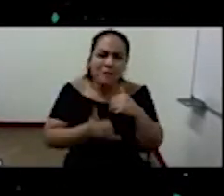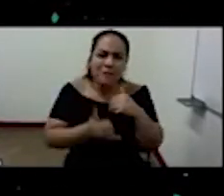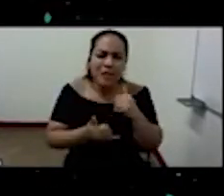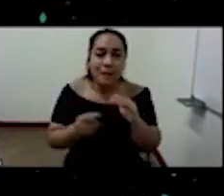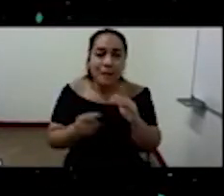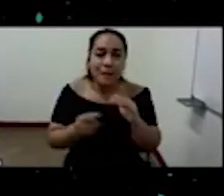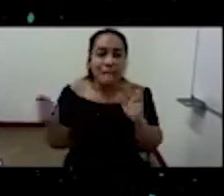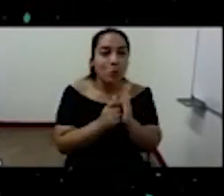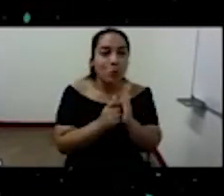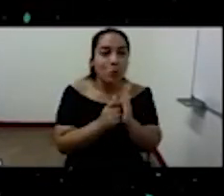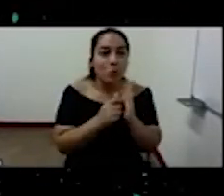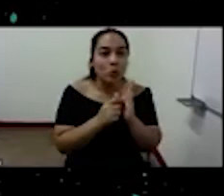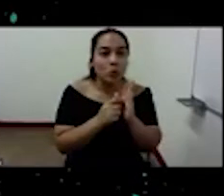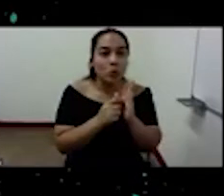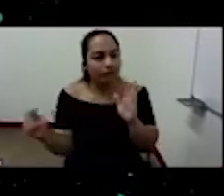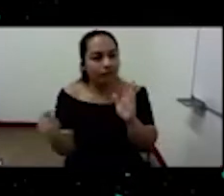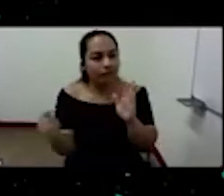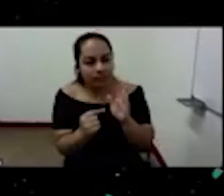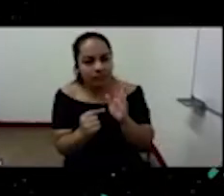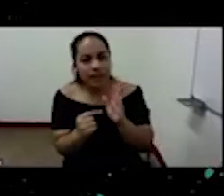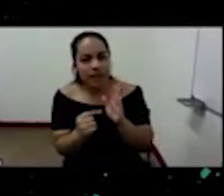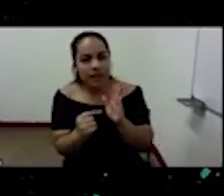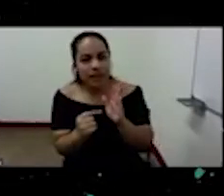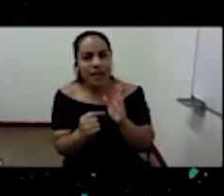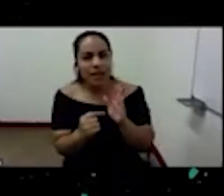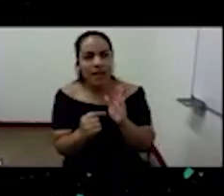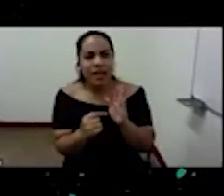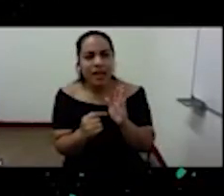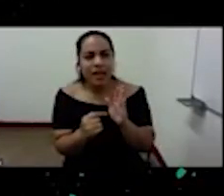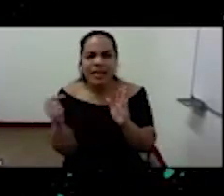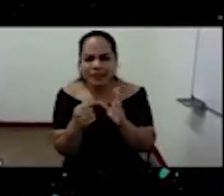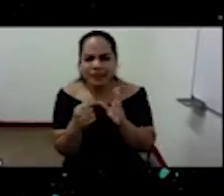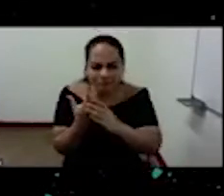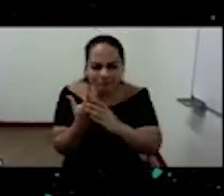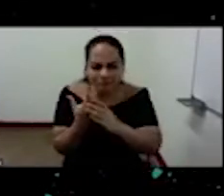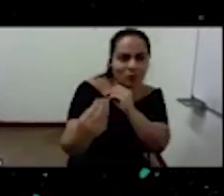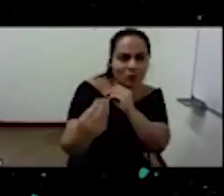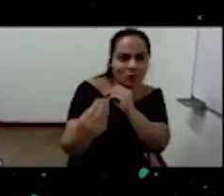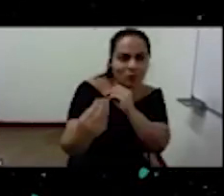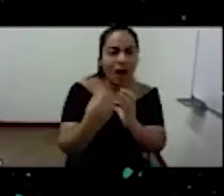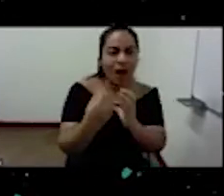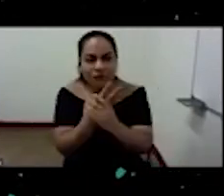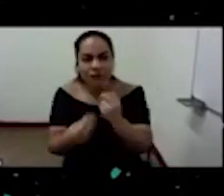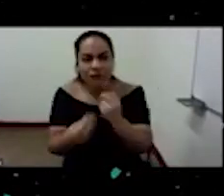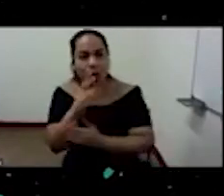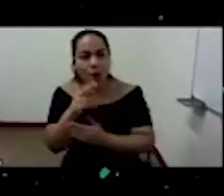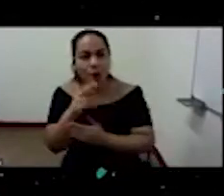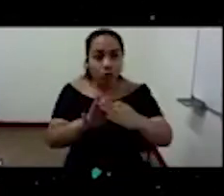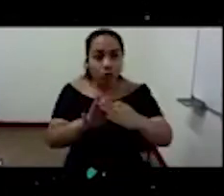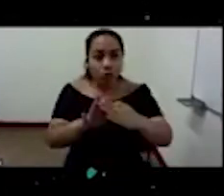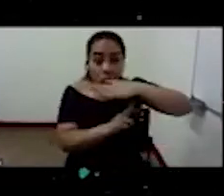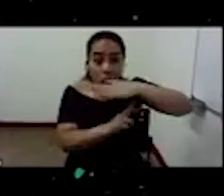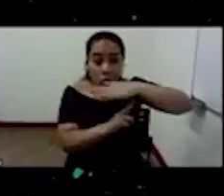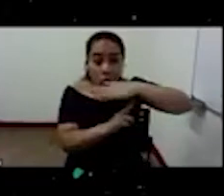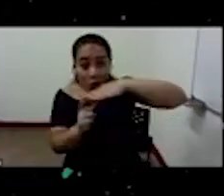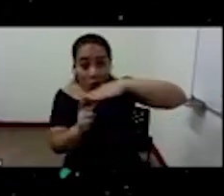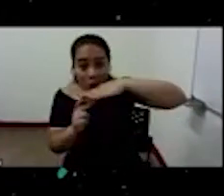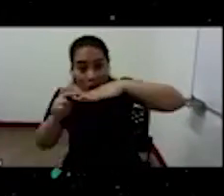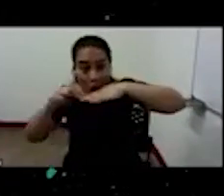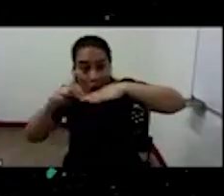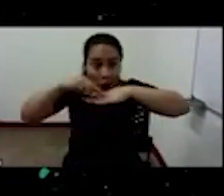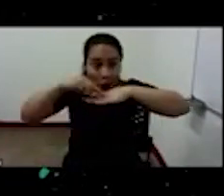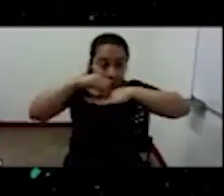esta salida de la evolución humana desde el